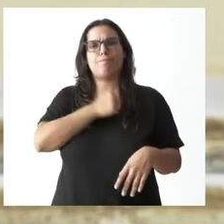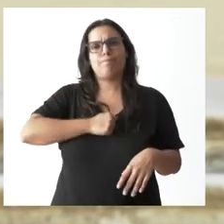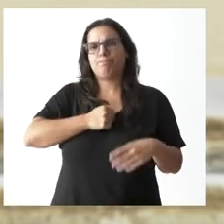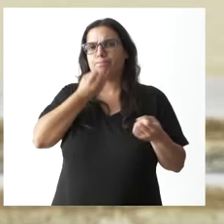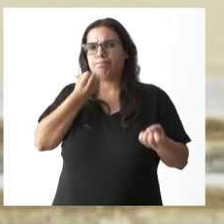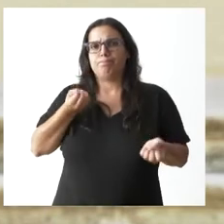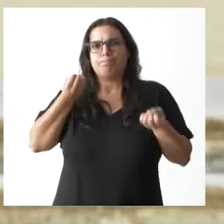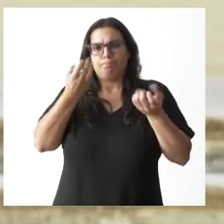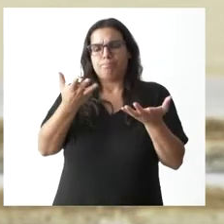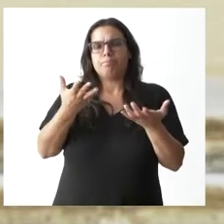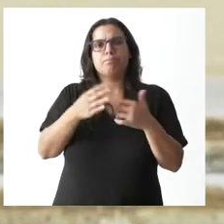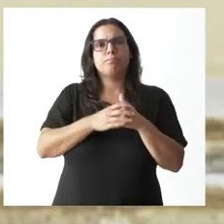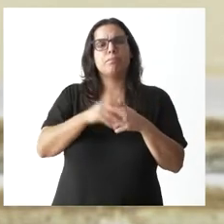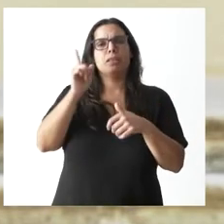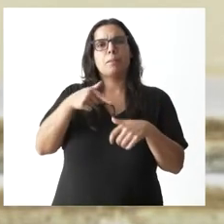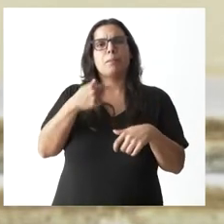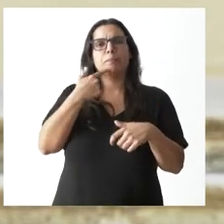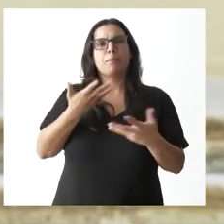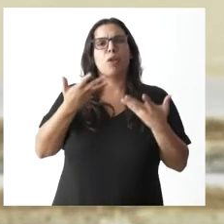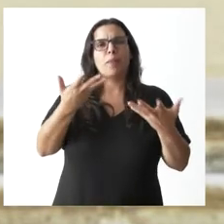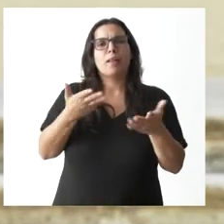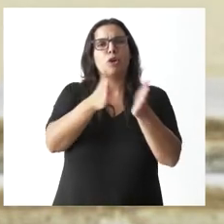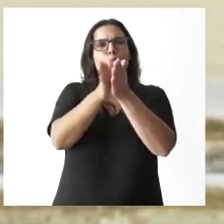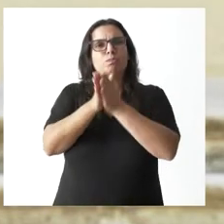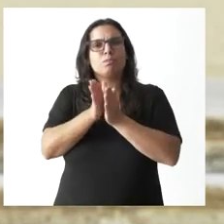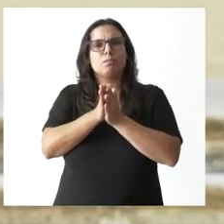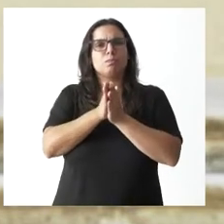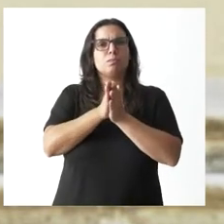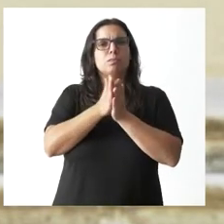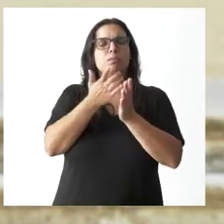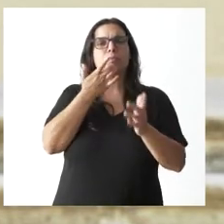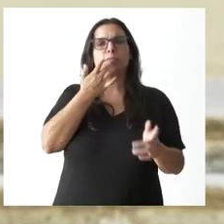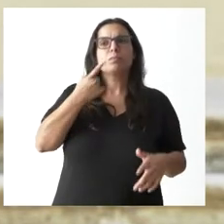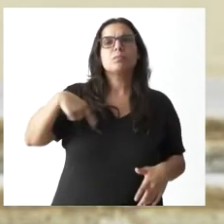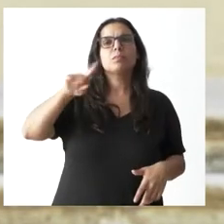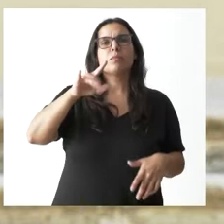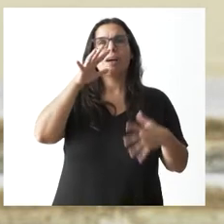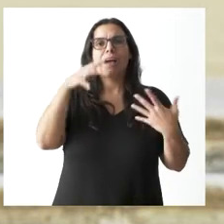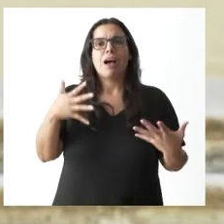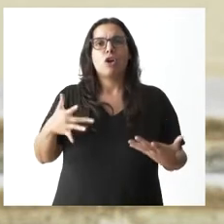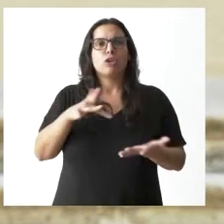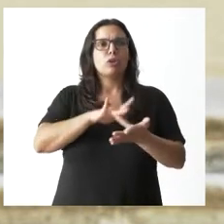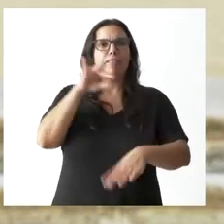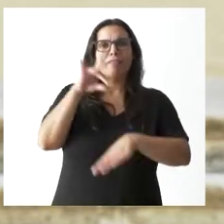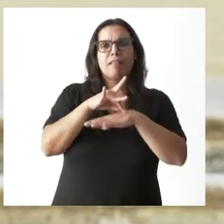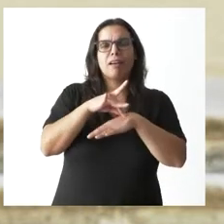de compañía a aquellos que están ahora enfermos,